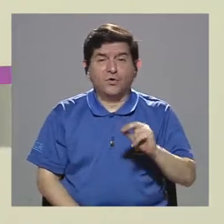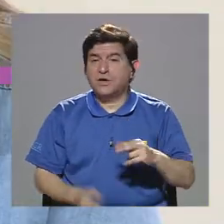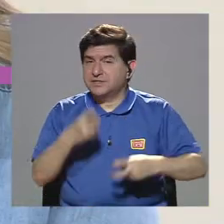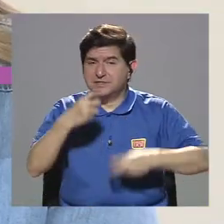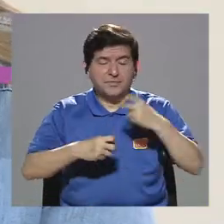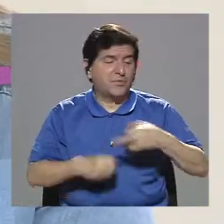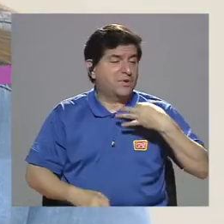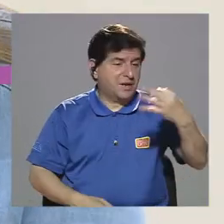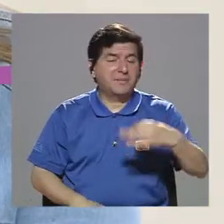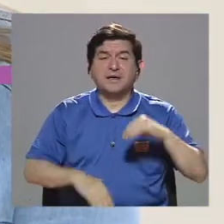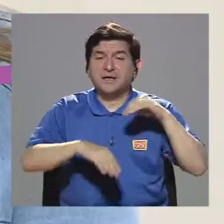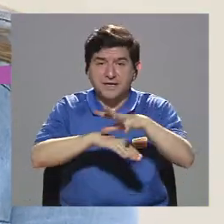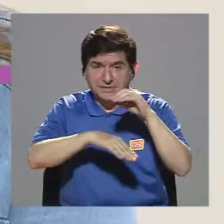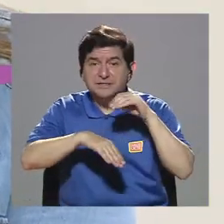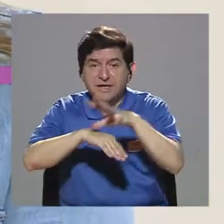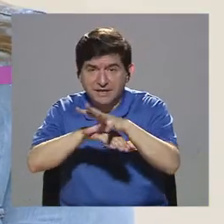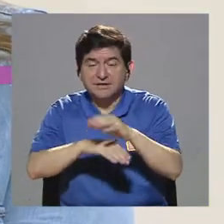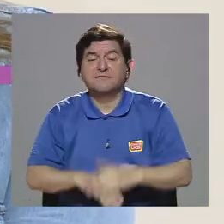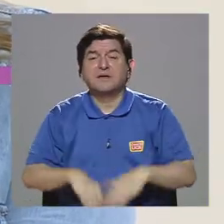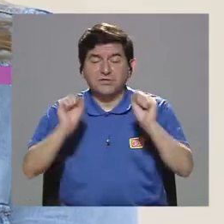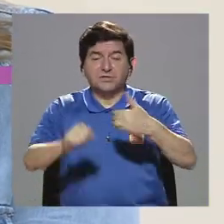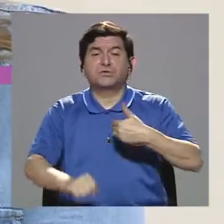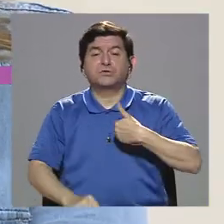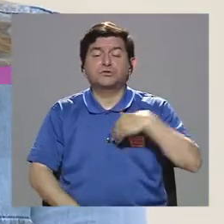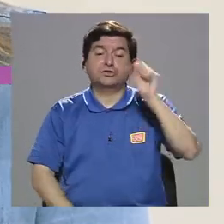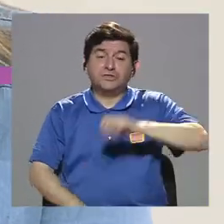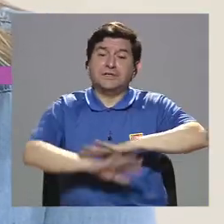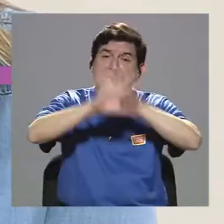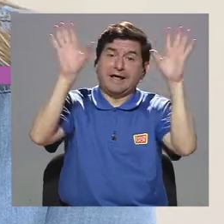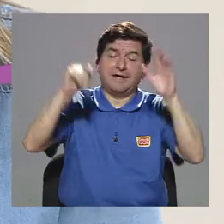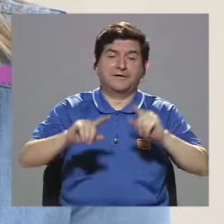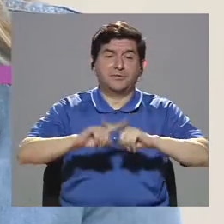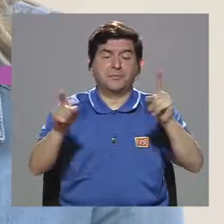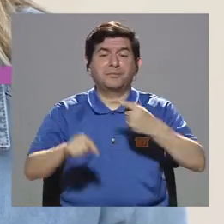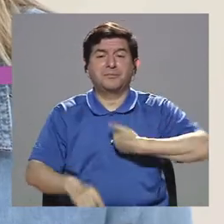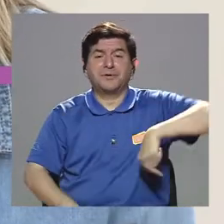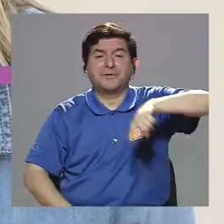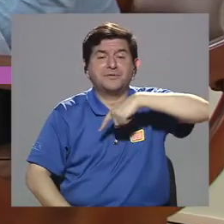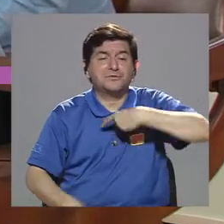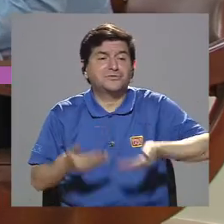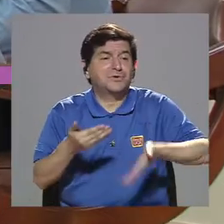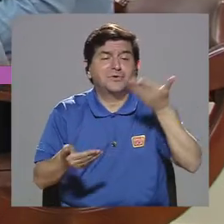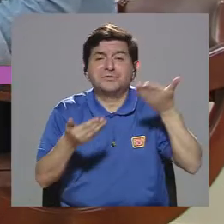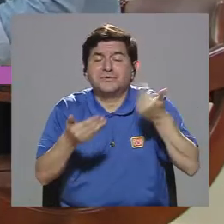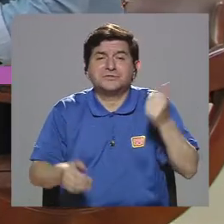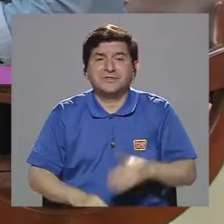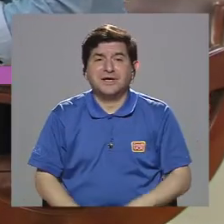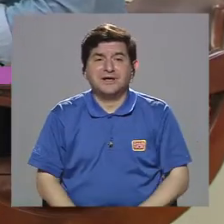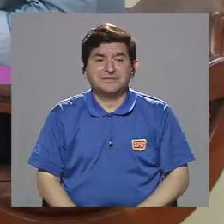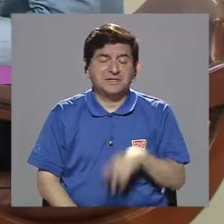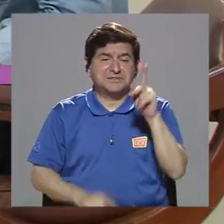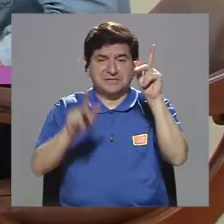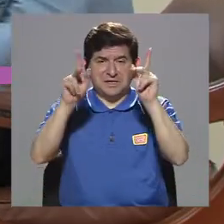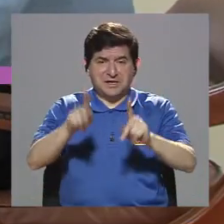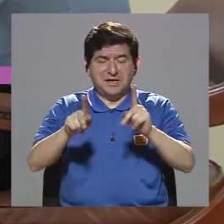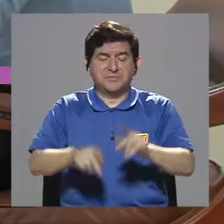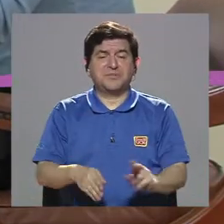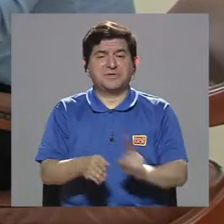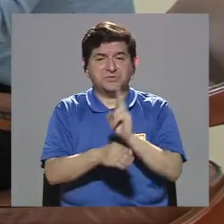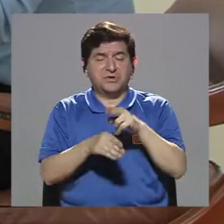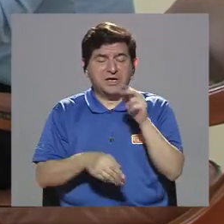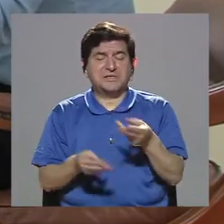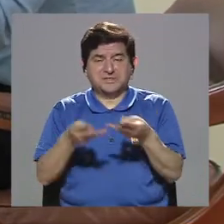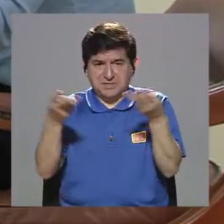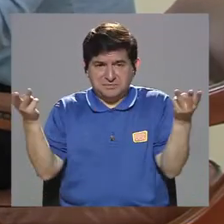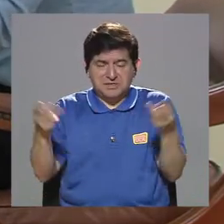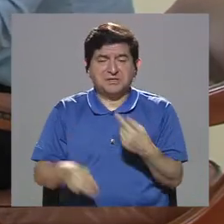que eso tiene. que no es la frecuencia. Pero entonces prácticamente les estás haciendo así a las personas que utilizan este material